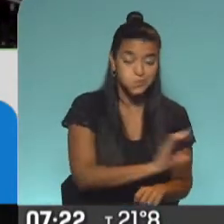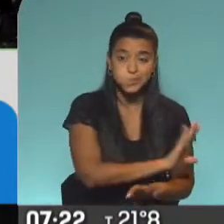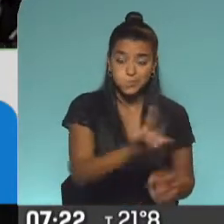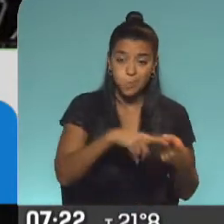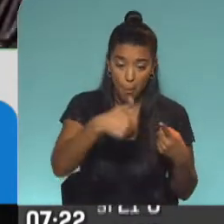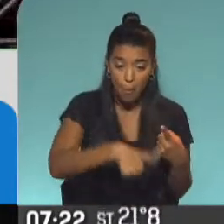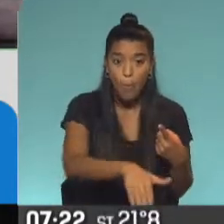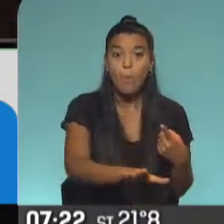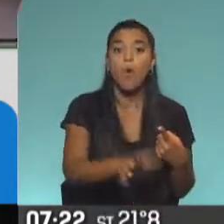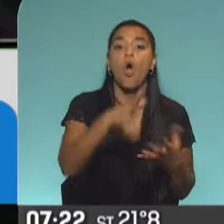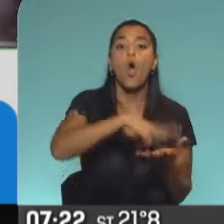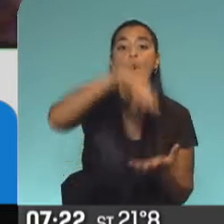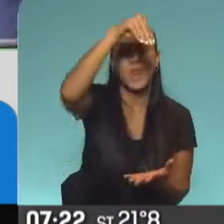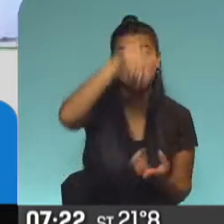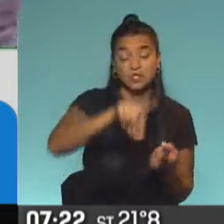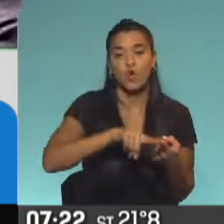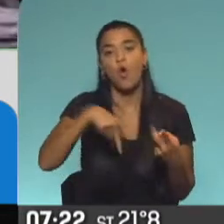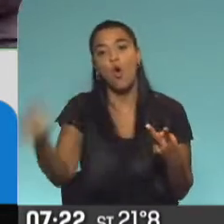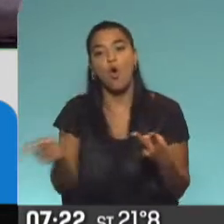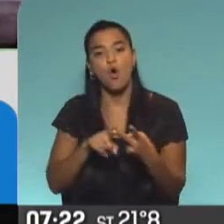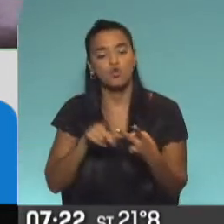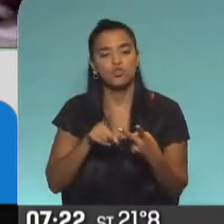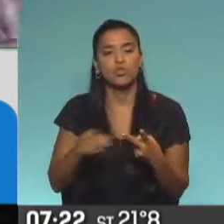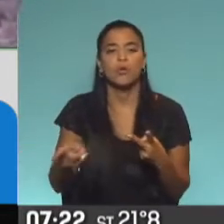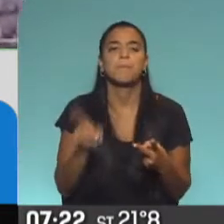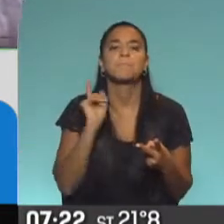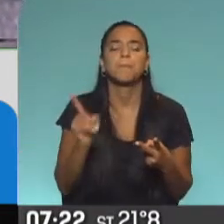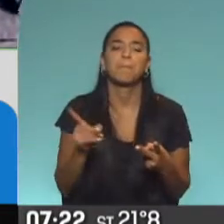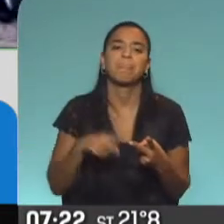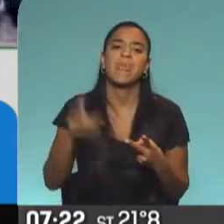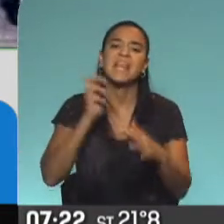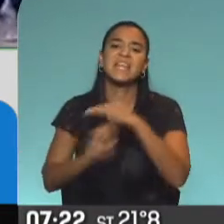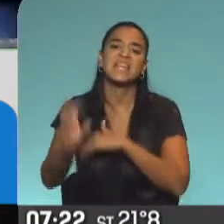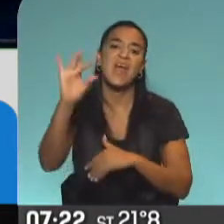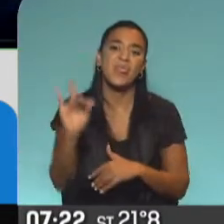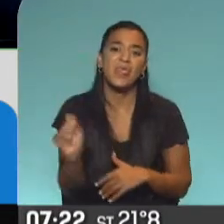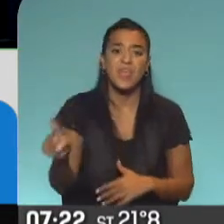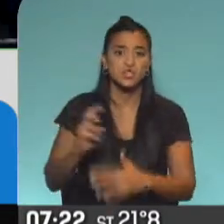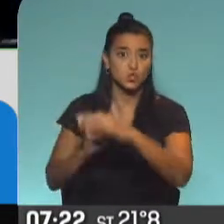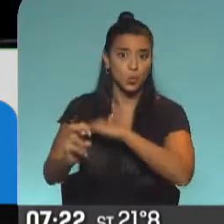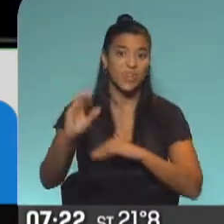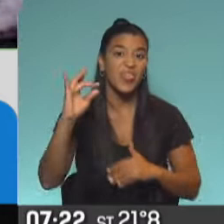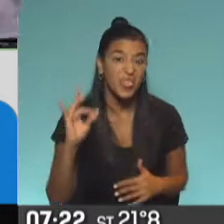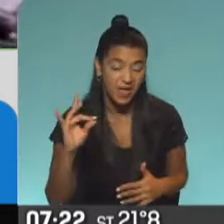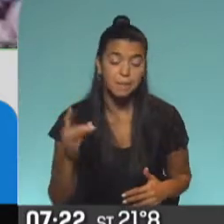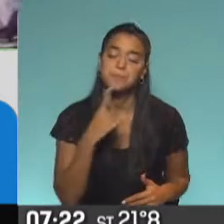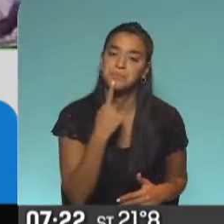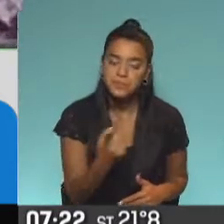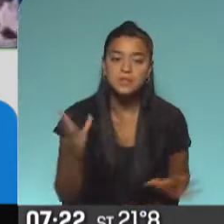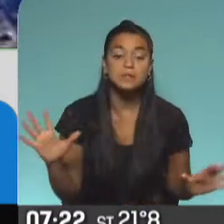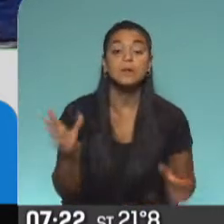iba a ser en el obelisco, el otro en la línea D del subterráneo de Buenos Aires. Le proponía, concretamente,